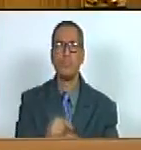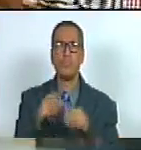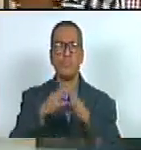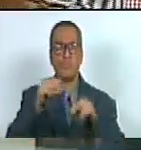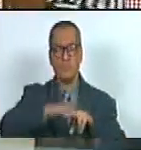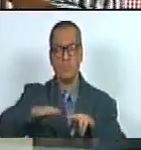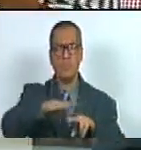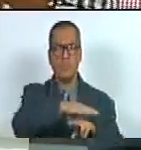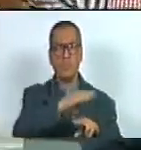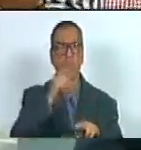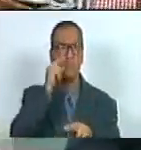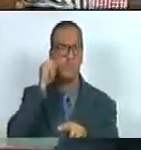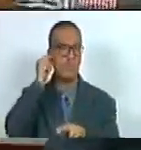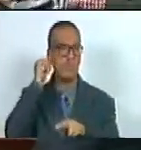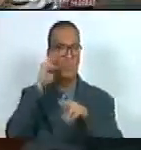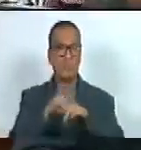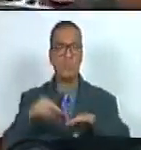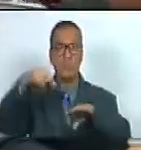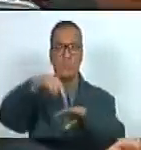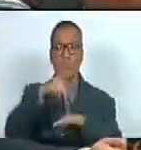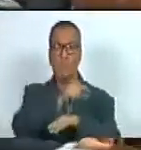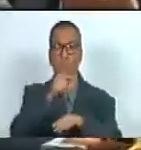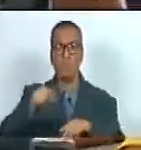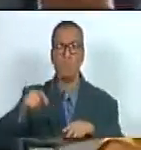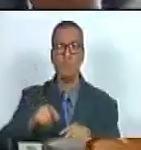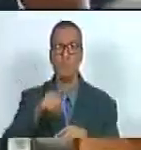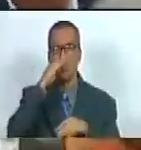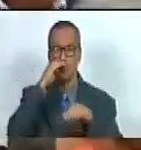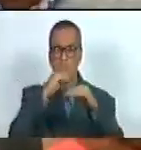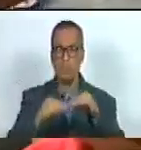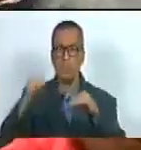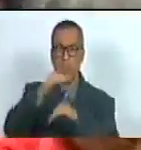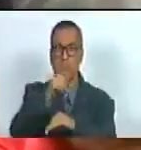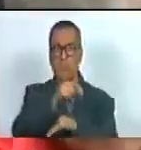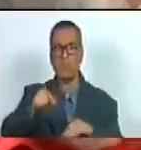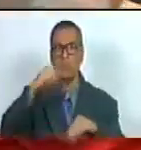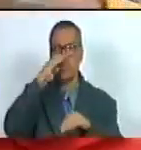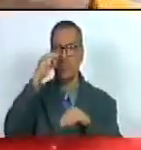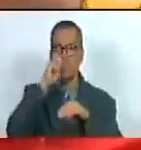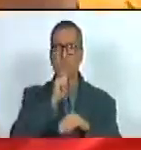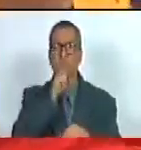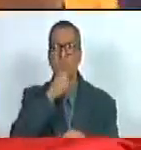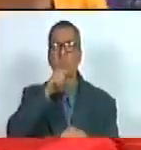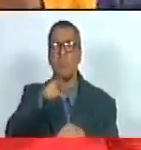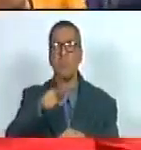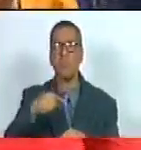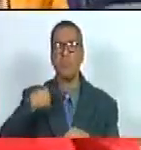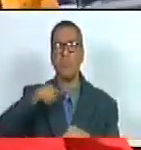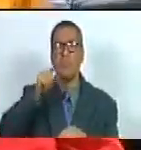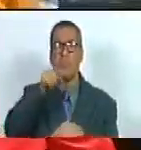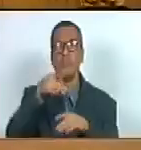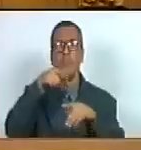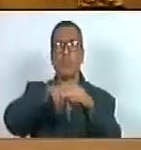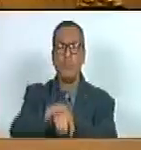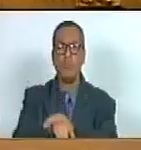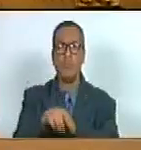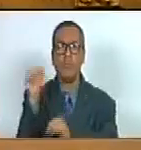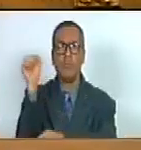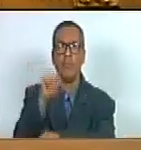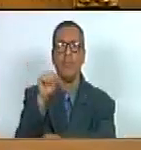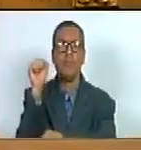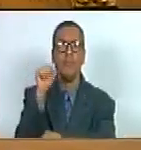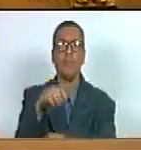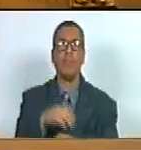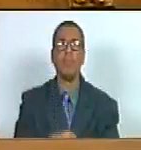los niños niñas adultos adultas y personas adultas mayores que se encuentran dentro del efecto autista